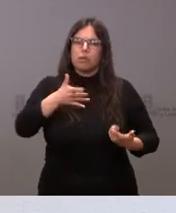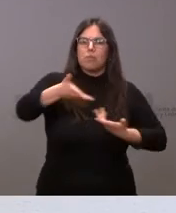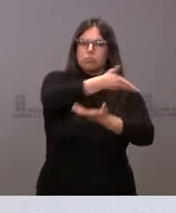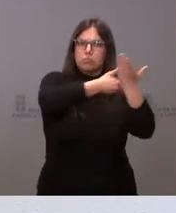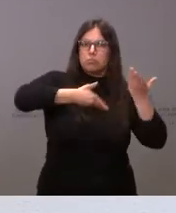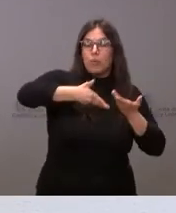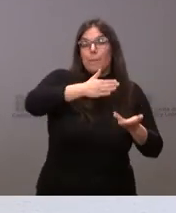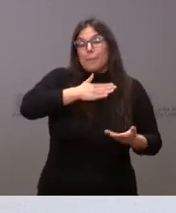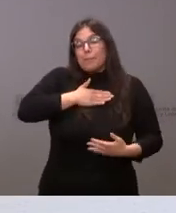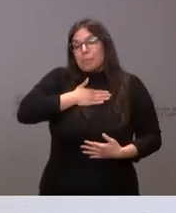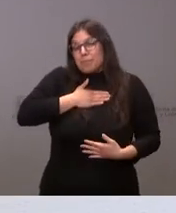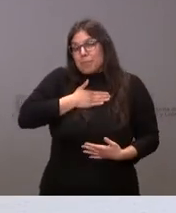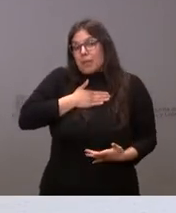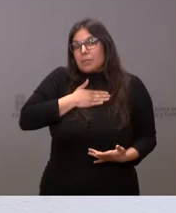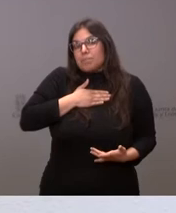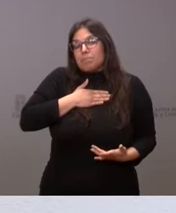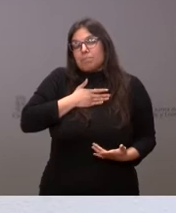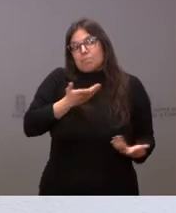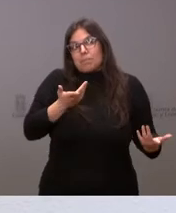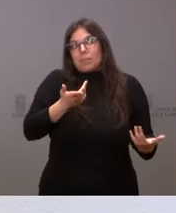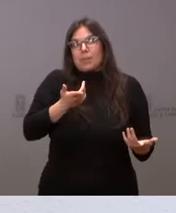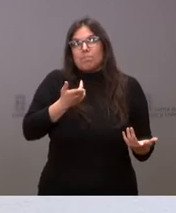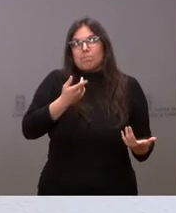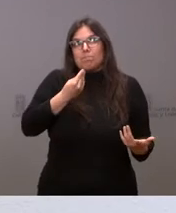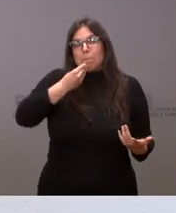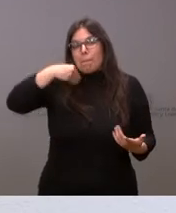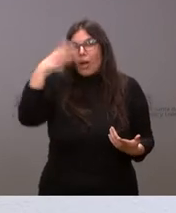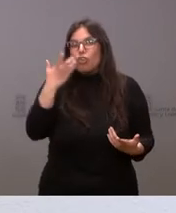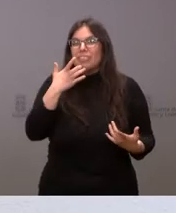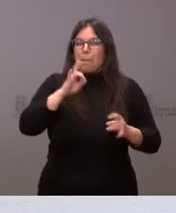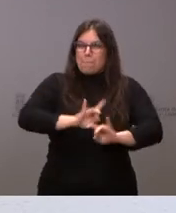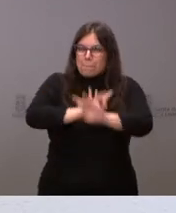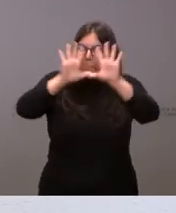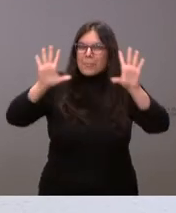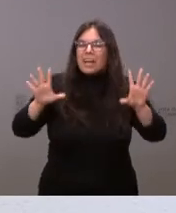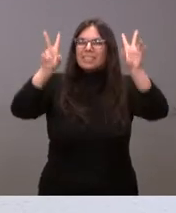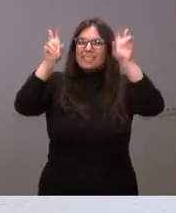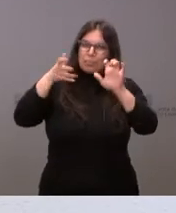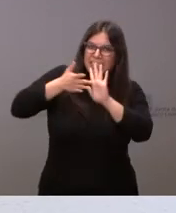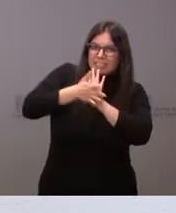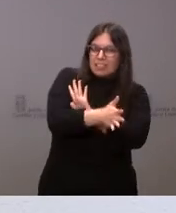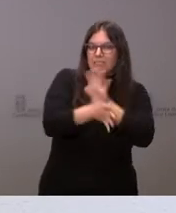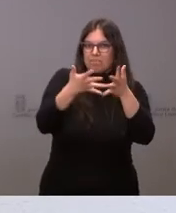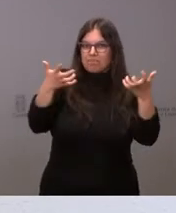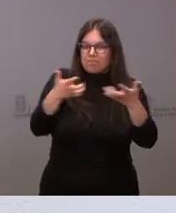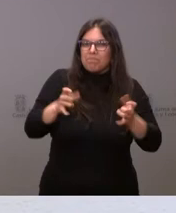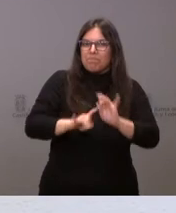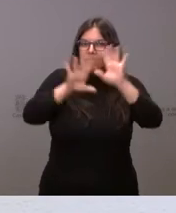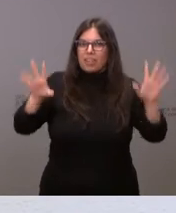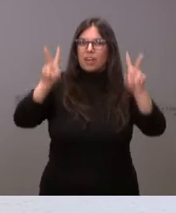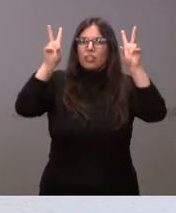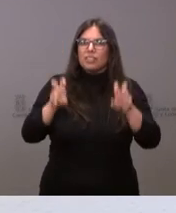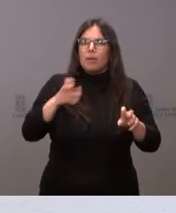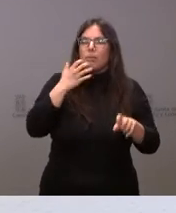mi óptica, que hubiera sido mucho más claro en la explicitación de un